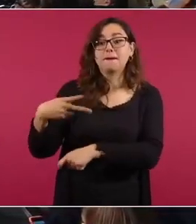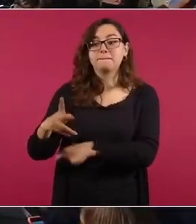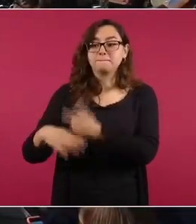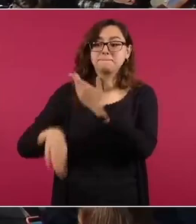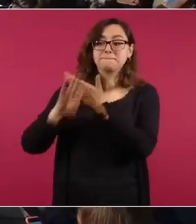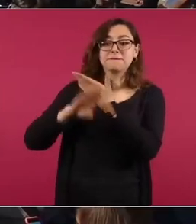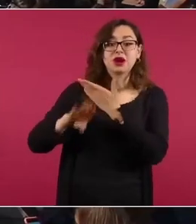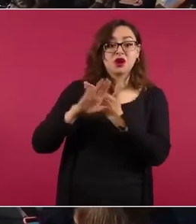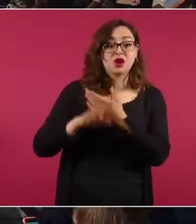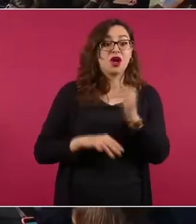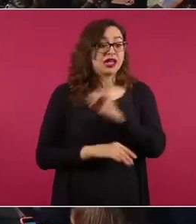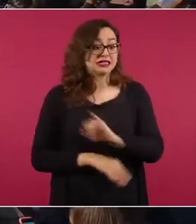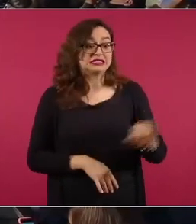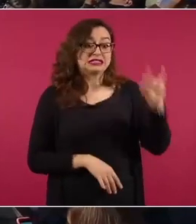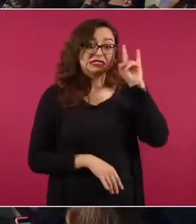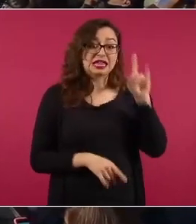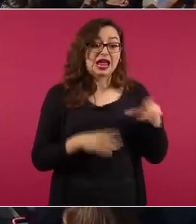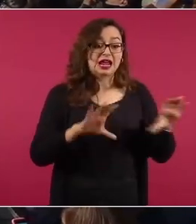mire